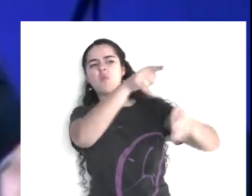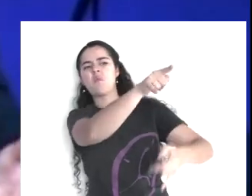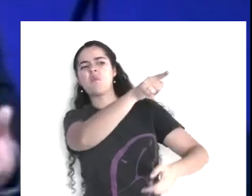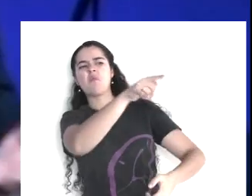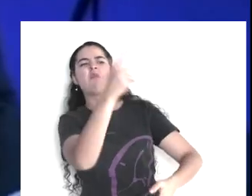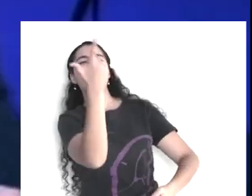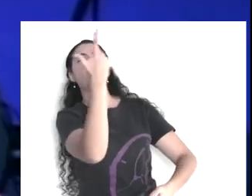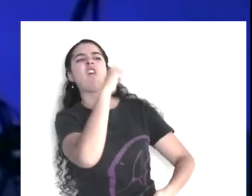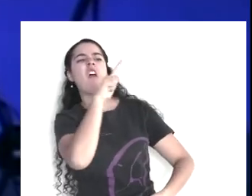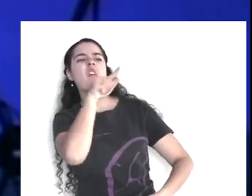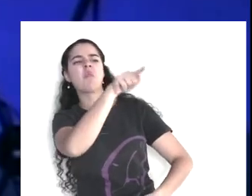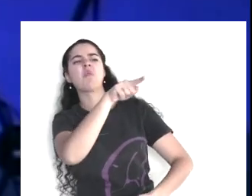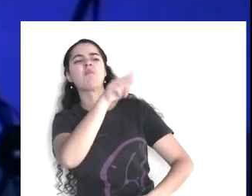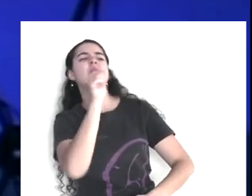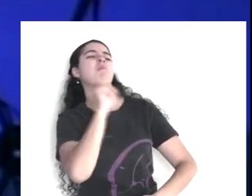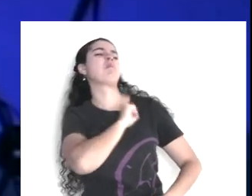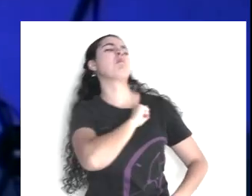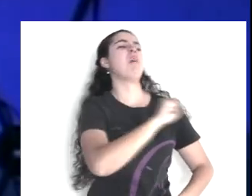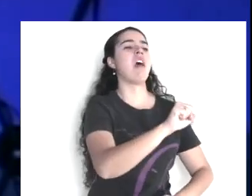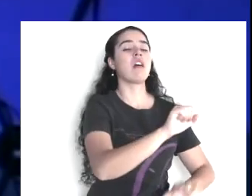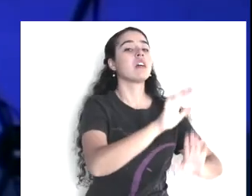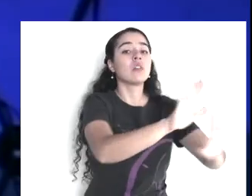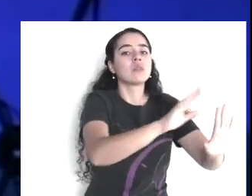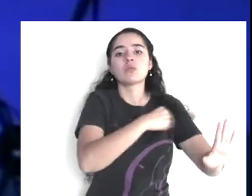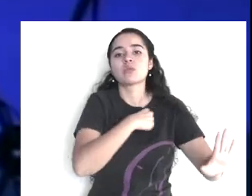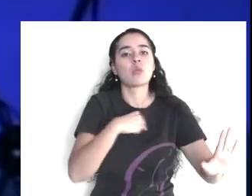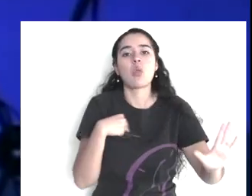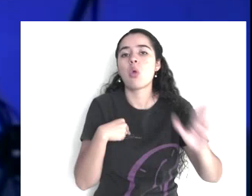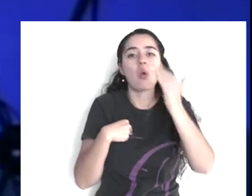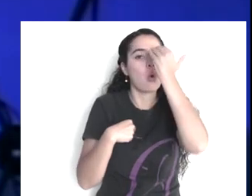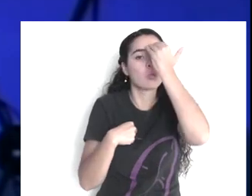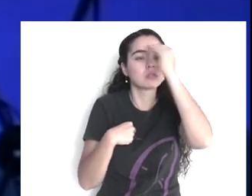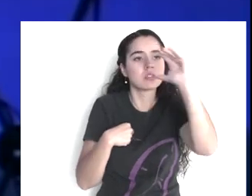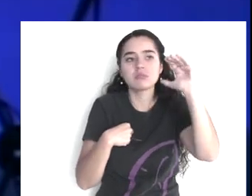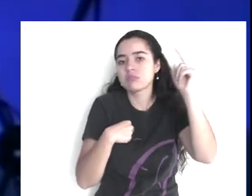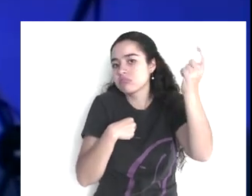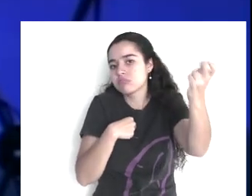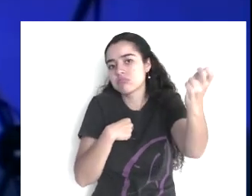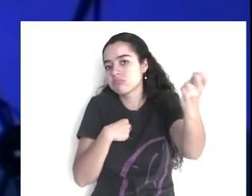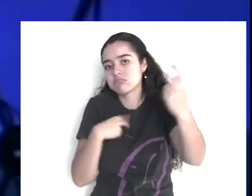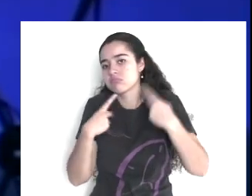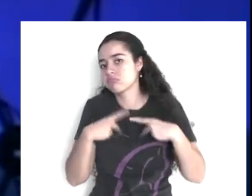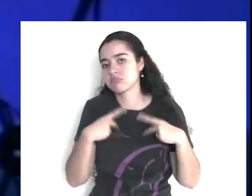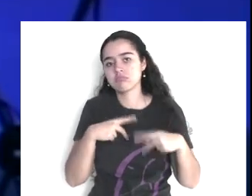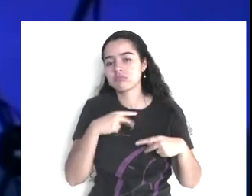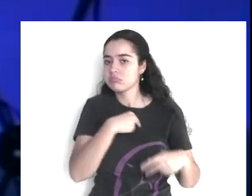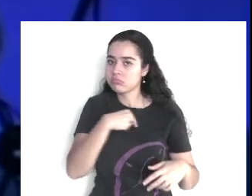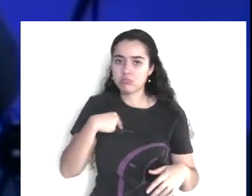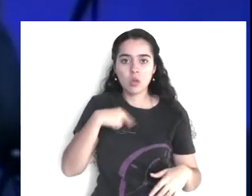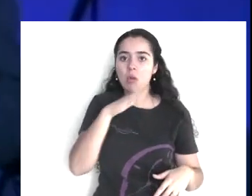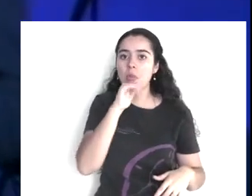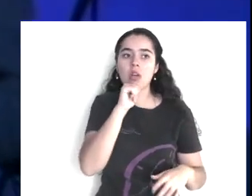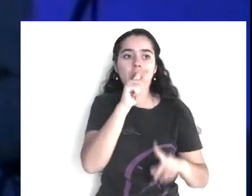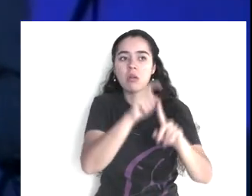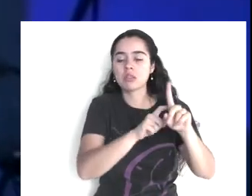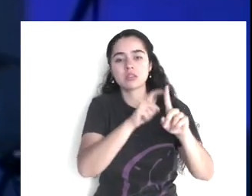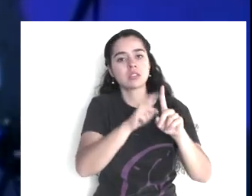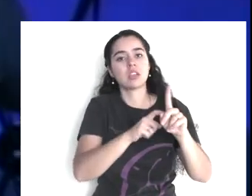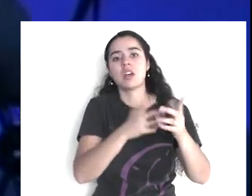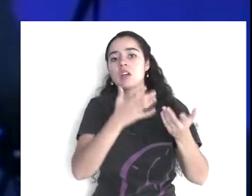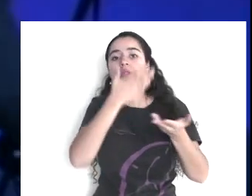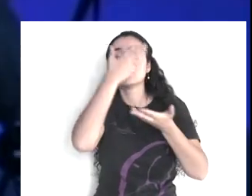las intenciones del corazón de los demás, por eso precisamente es que tenemos que aprender